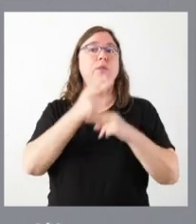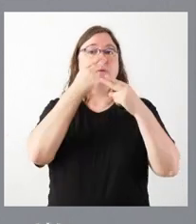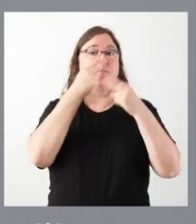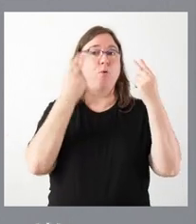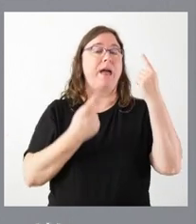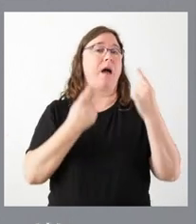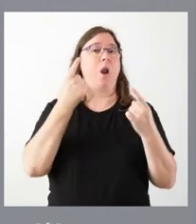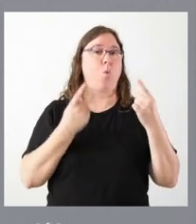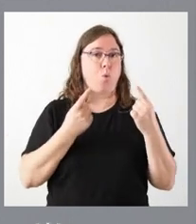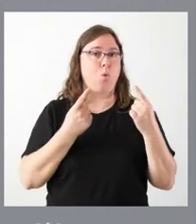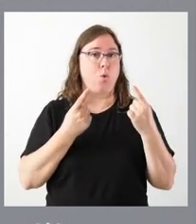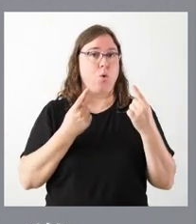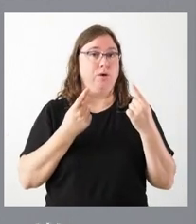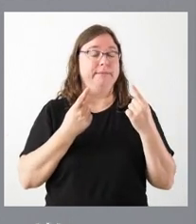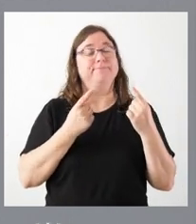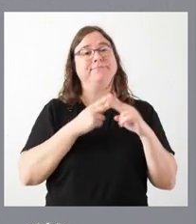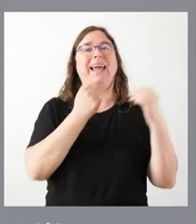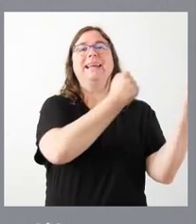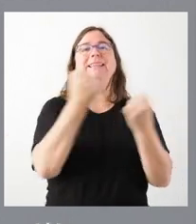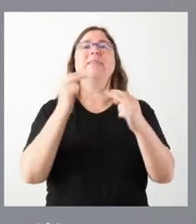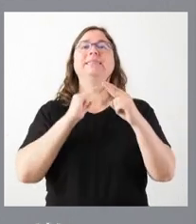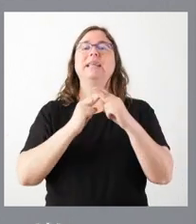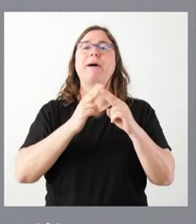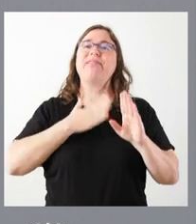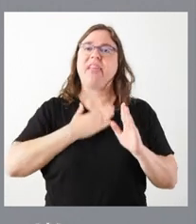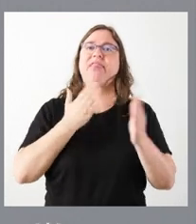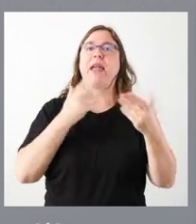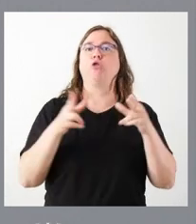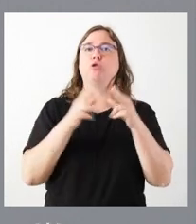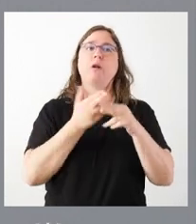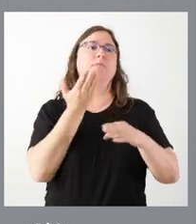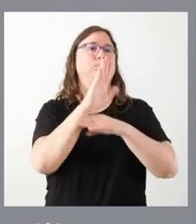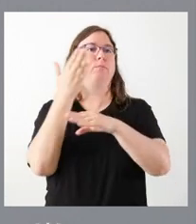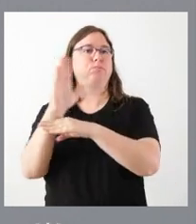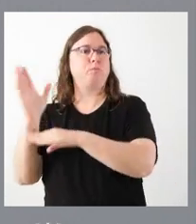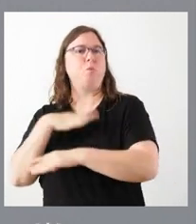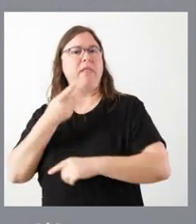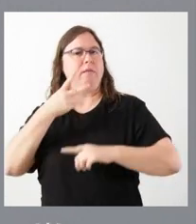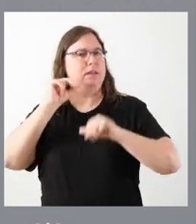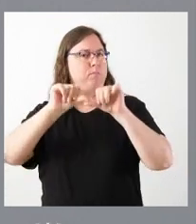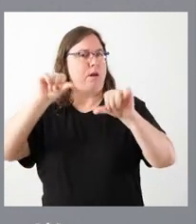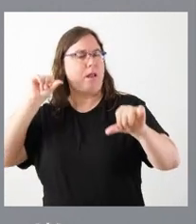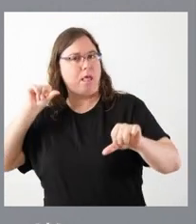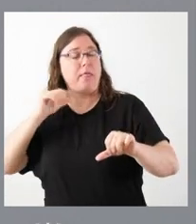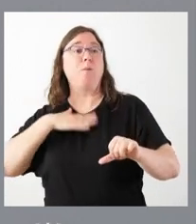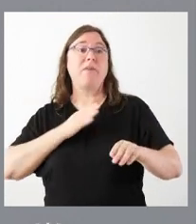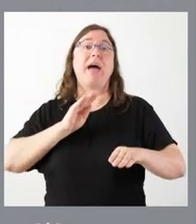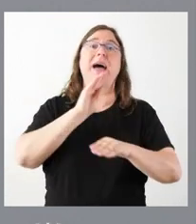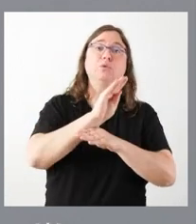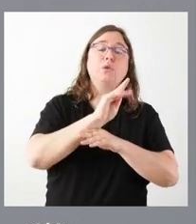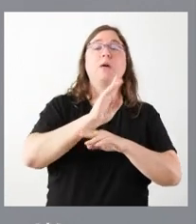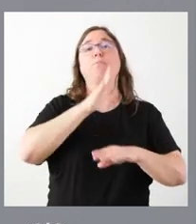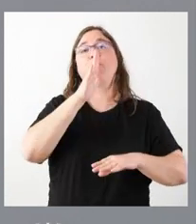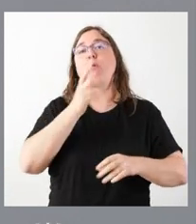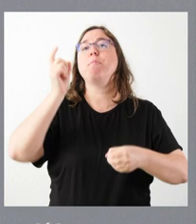donde las entidades del diálogo social se pueden presentar, tienen mucha experiencia y reúnen condiciones para obtener ayudas y participación